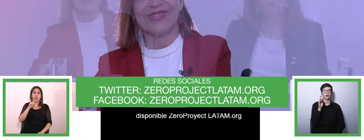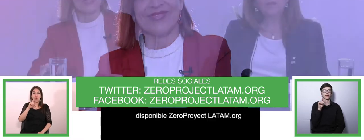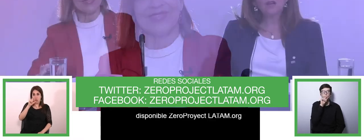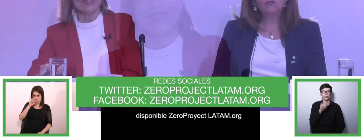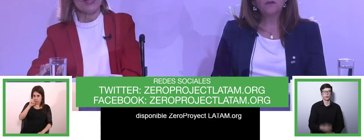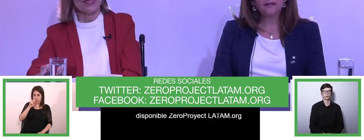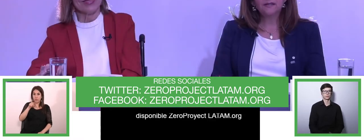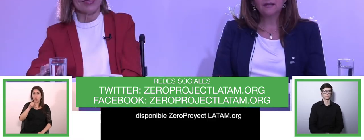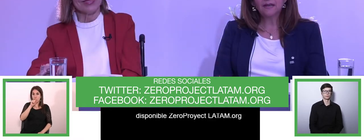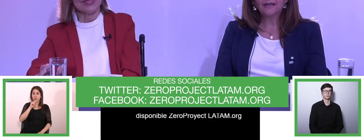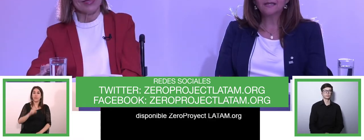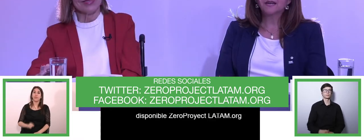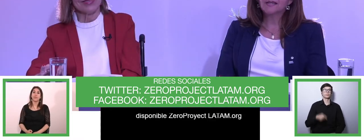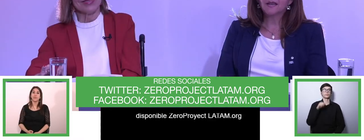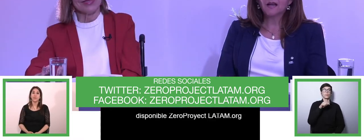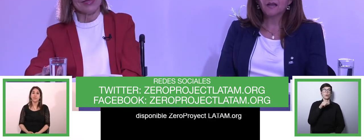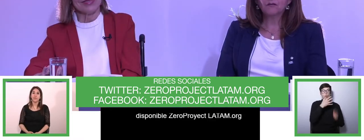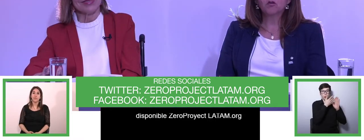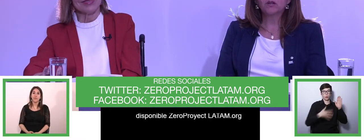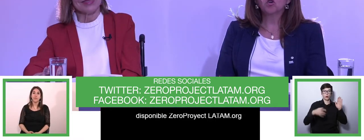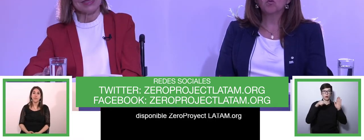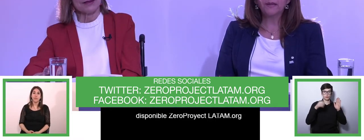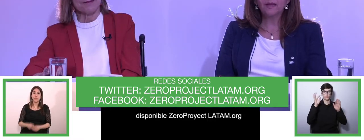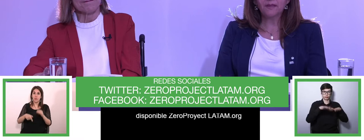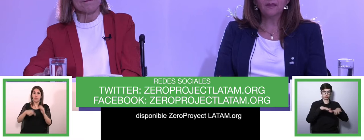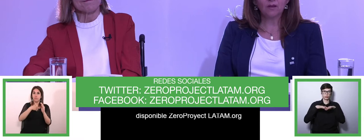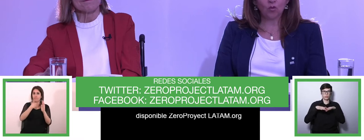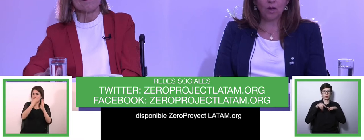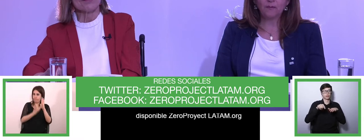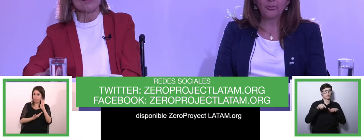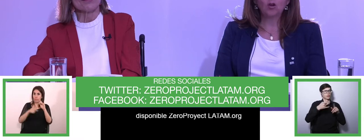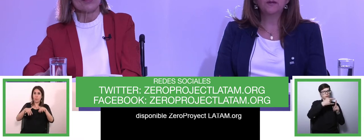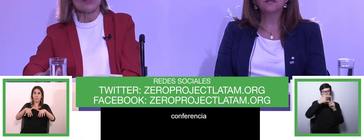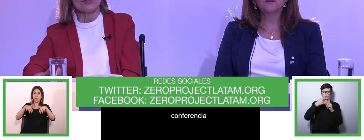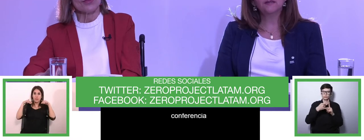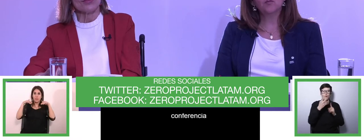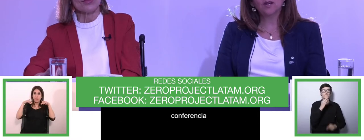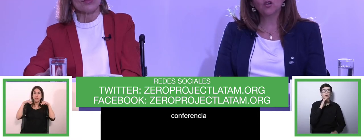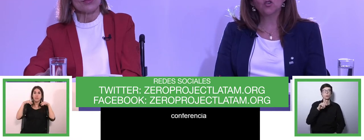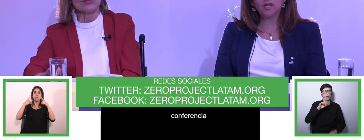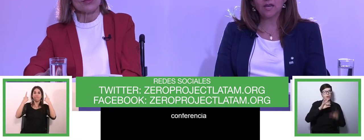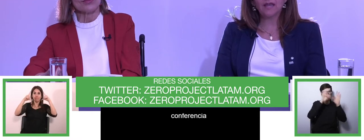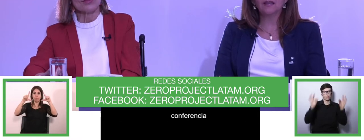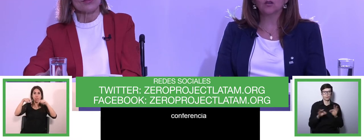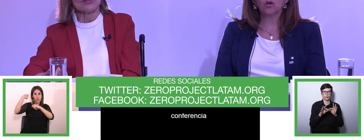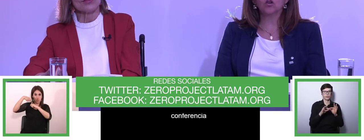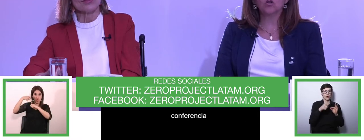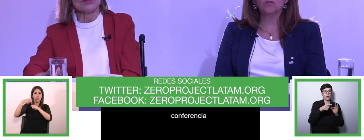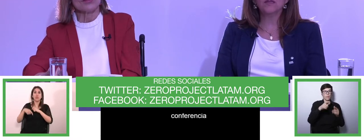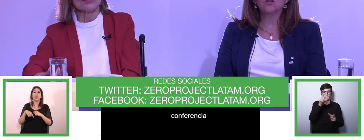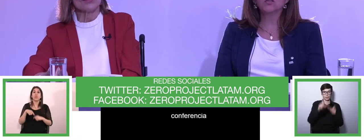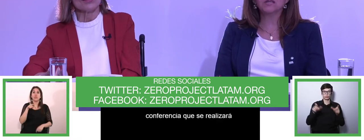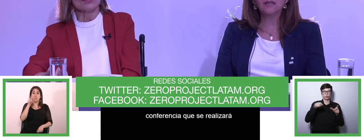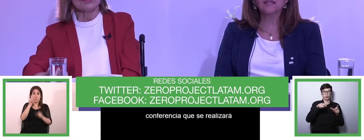Durante la conferencia, que se realizará en formato completamente virtual, los participantes podrán conocer e interactuar